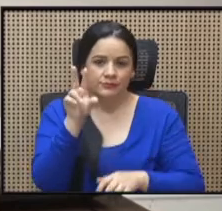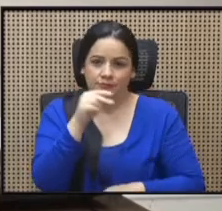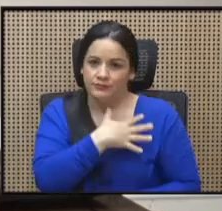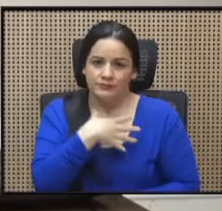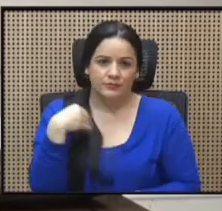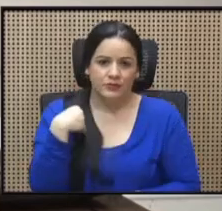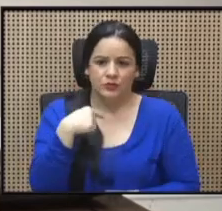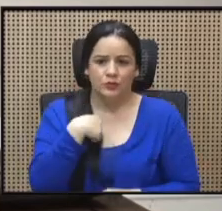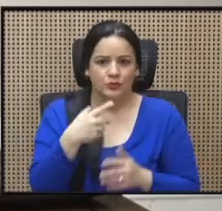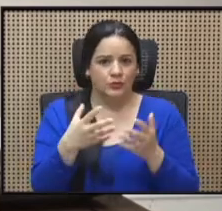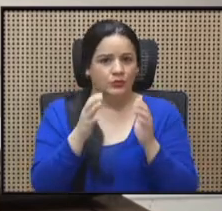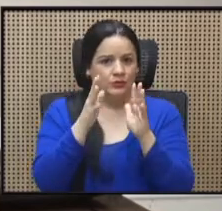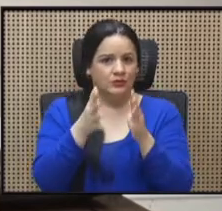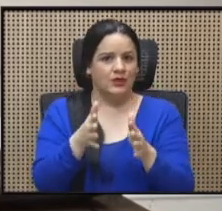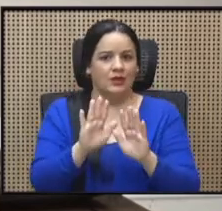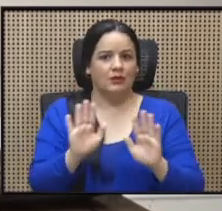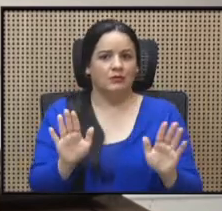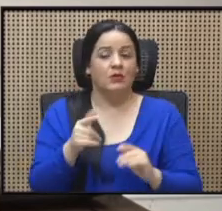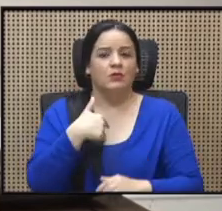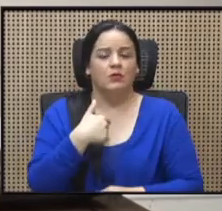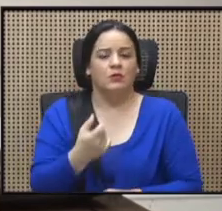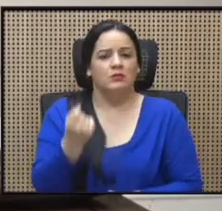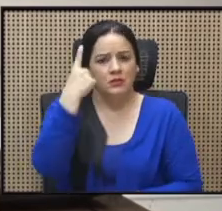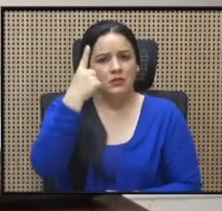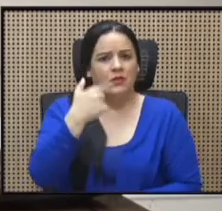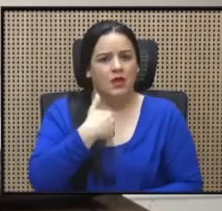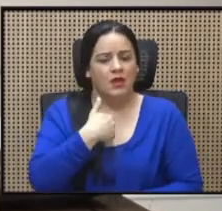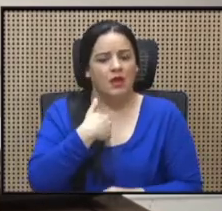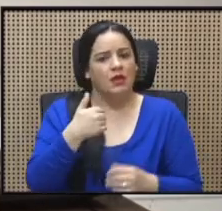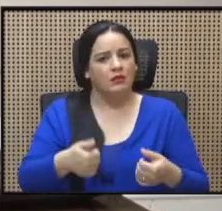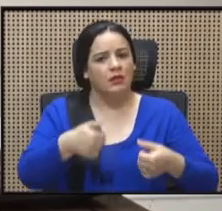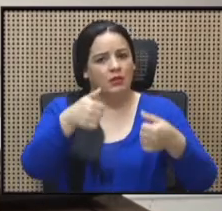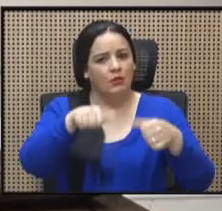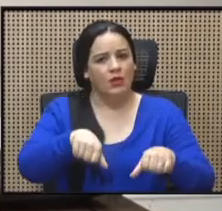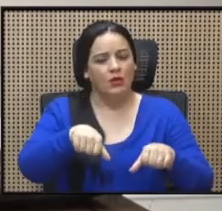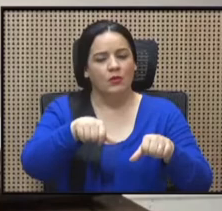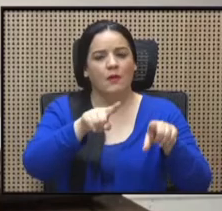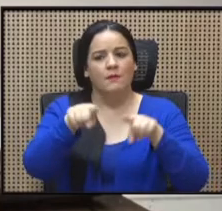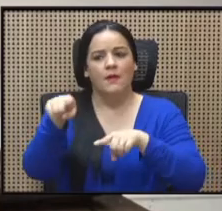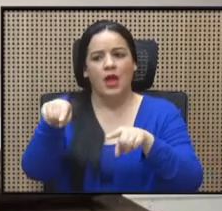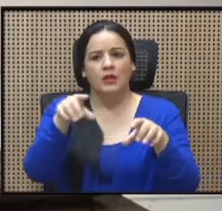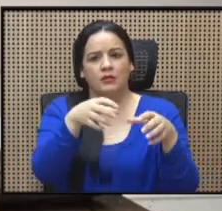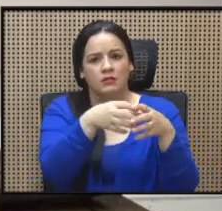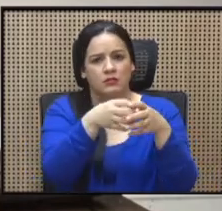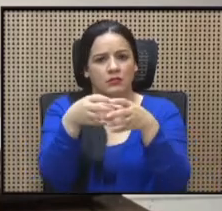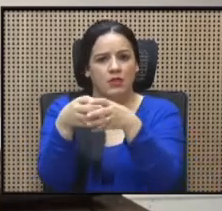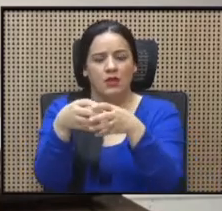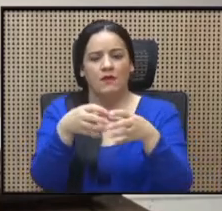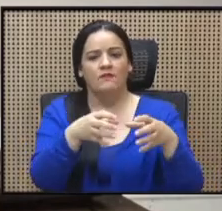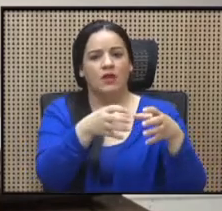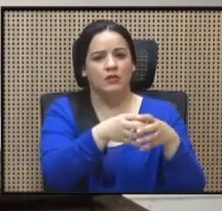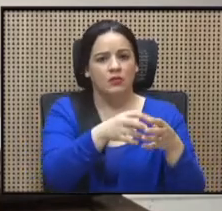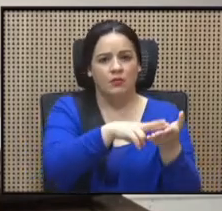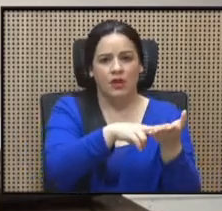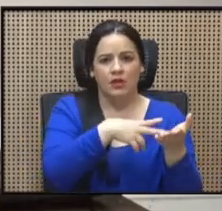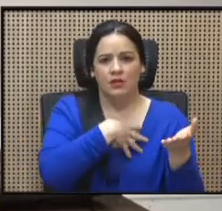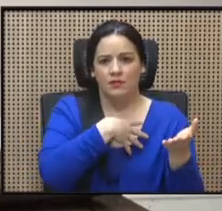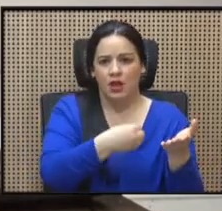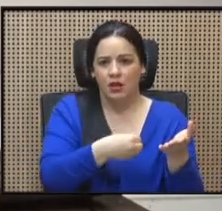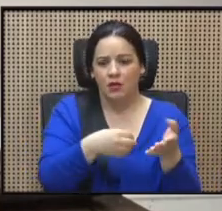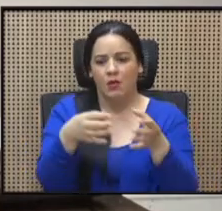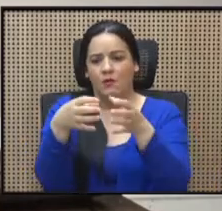dejarlo patente, porque entiendo que hay un acuerdo entre varias fracciones, entre la fracción de Liberación Nacional